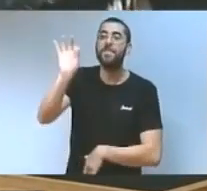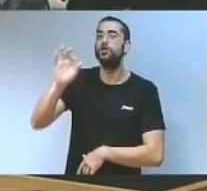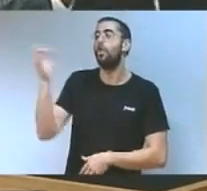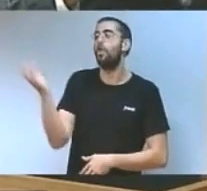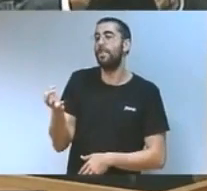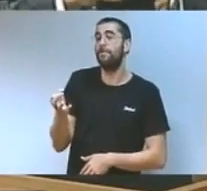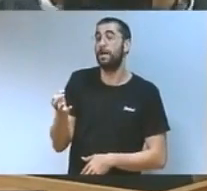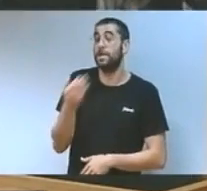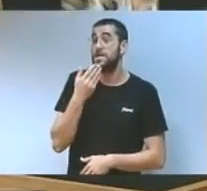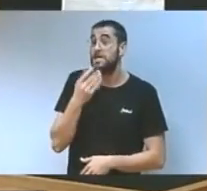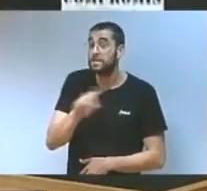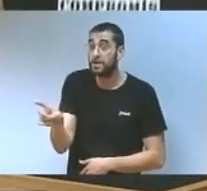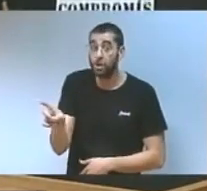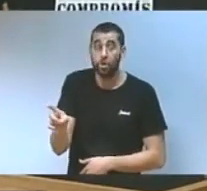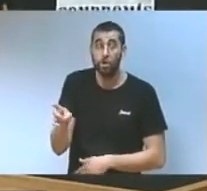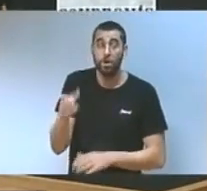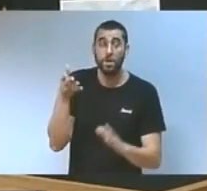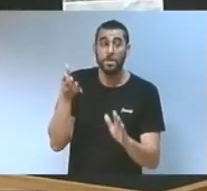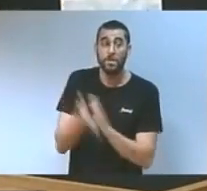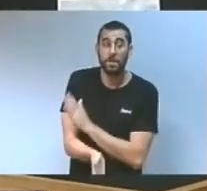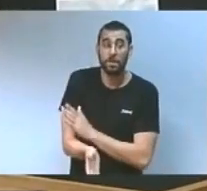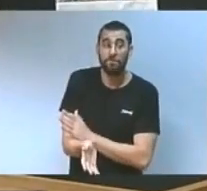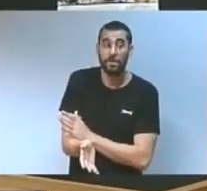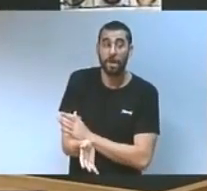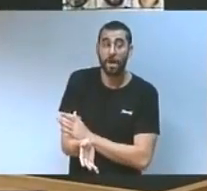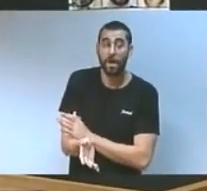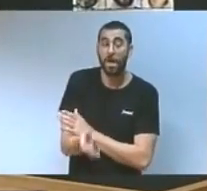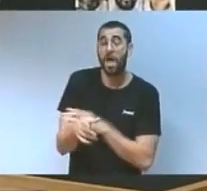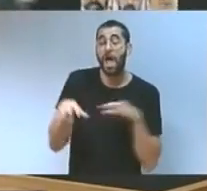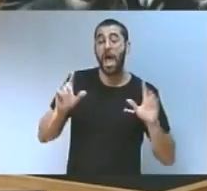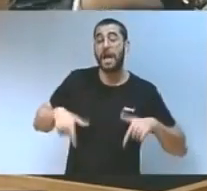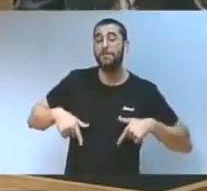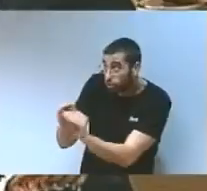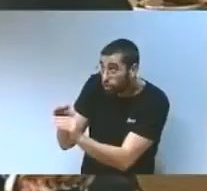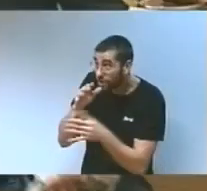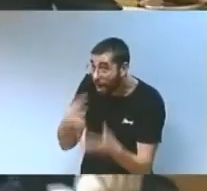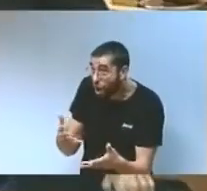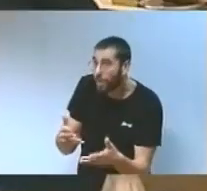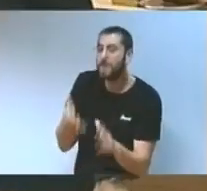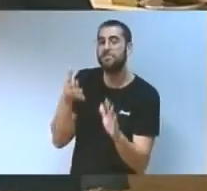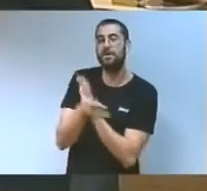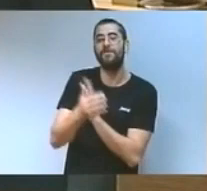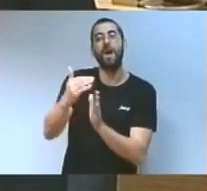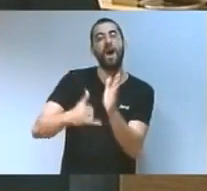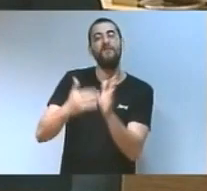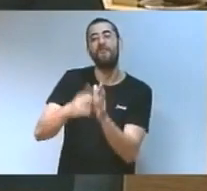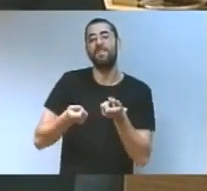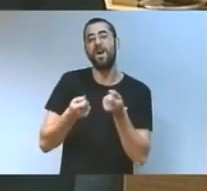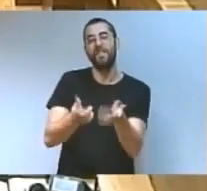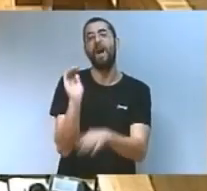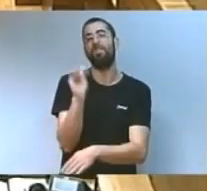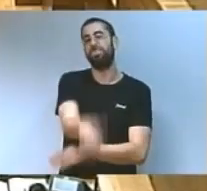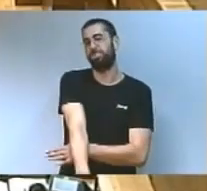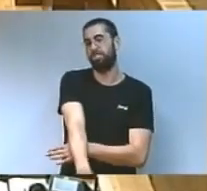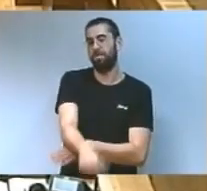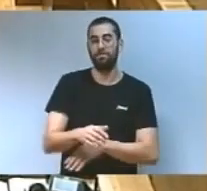pasará la historia por esta otra, por los hermanos Dalton de Compromiso. Muchas gracias, señor Cantor.